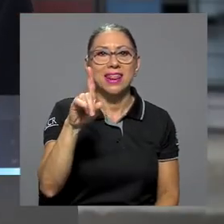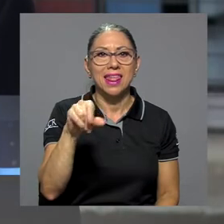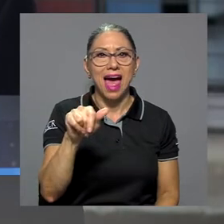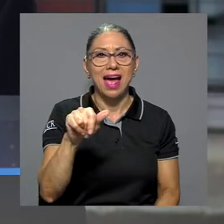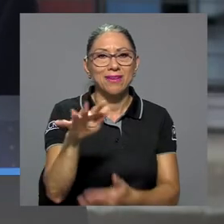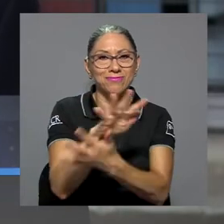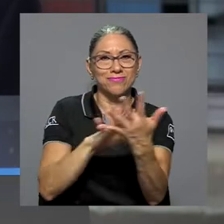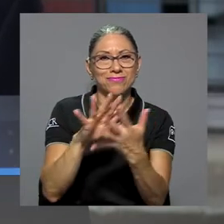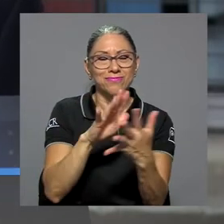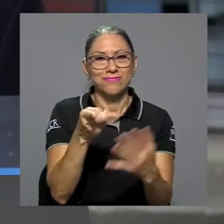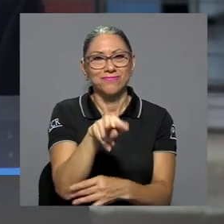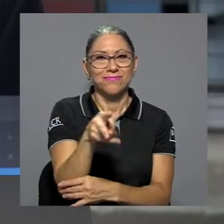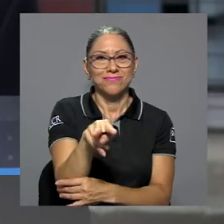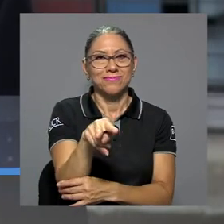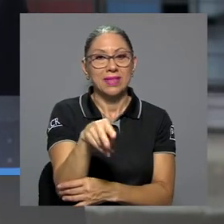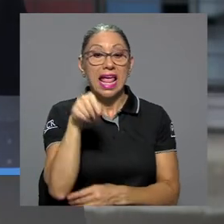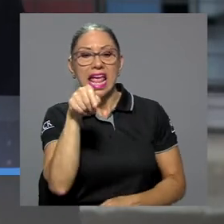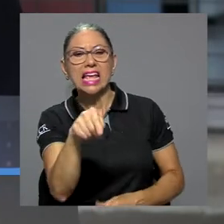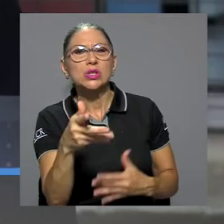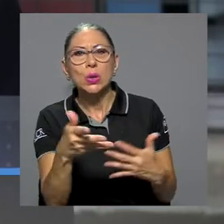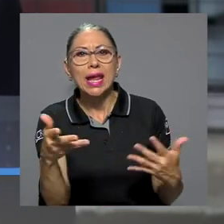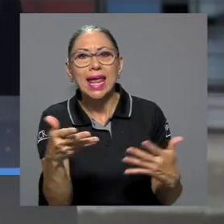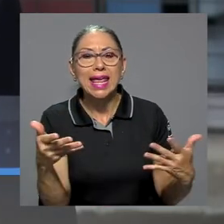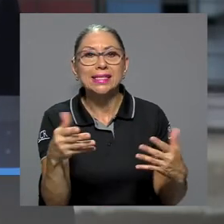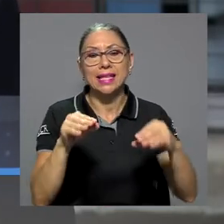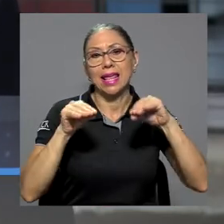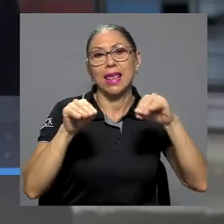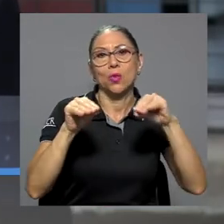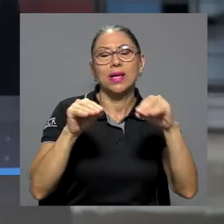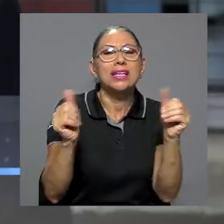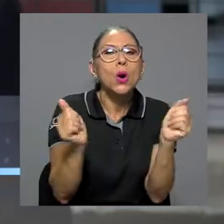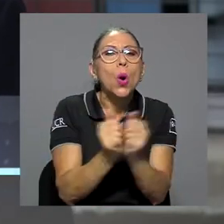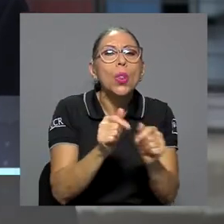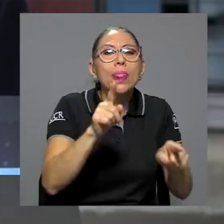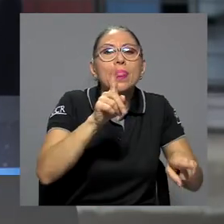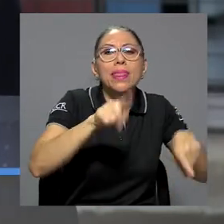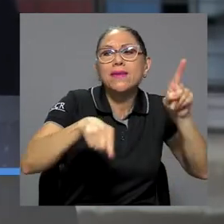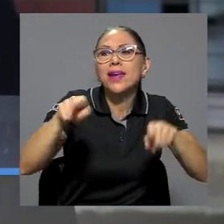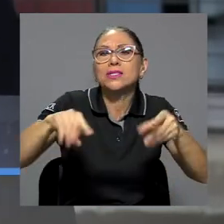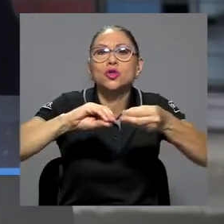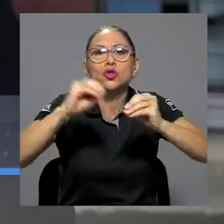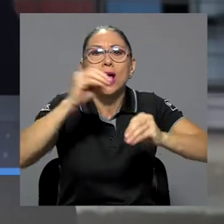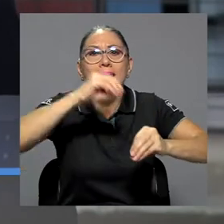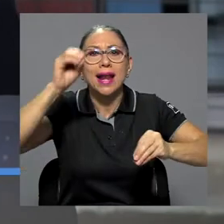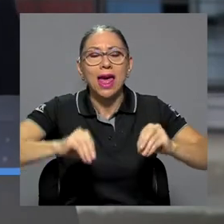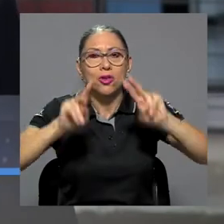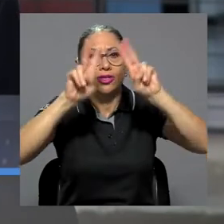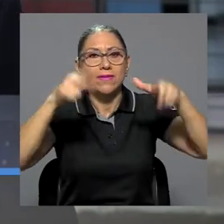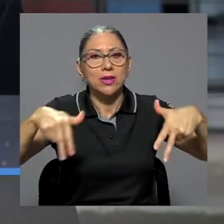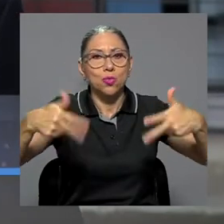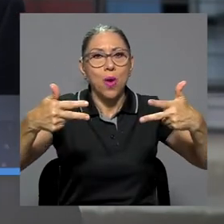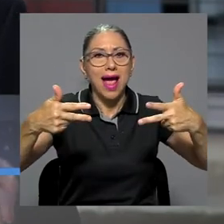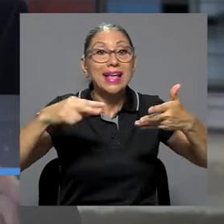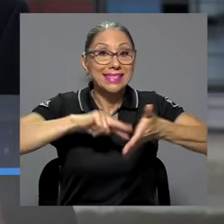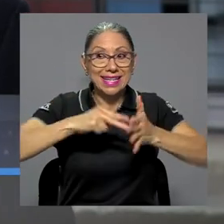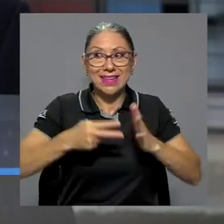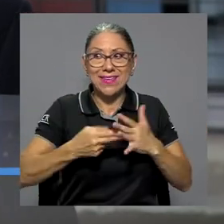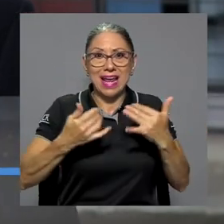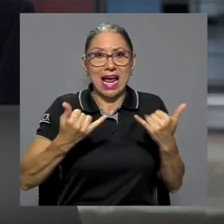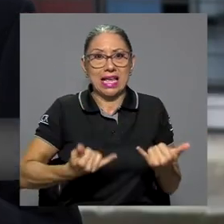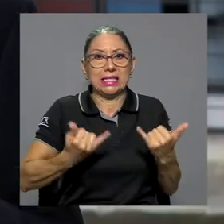educación digamos que implementa diversos grados de virtualidad, o sea que estamos en la